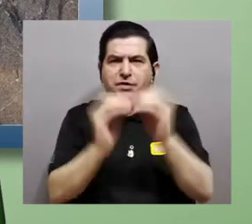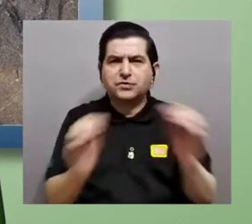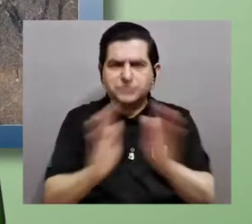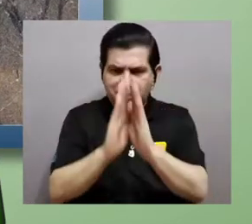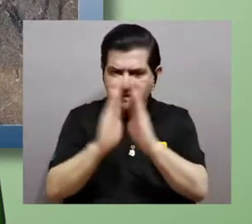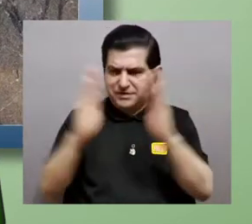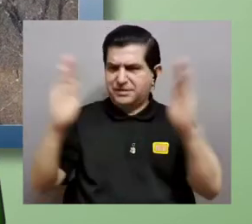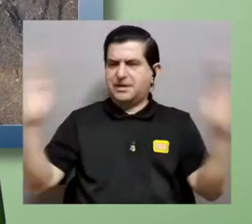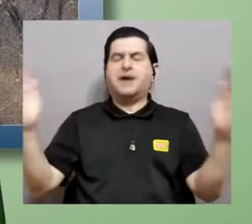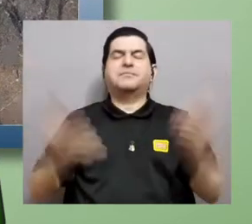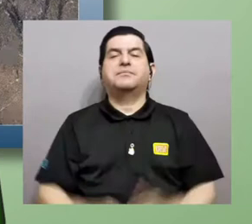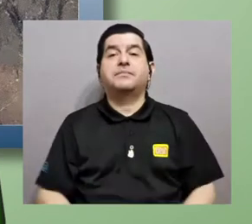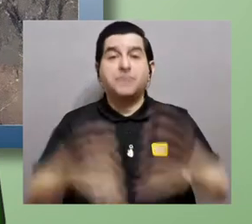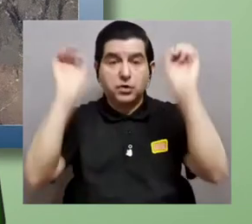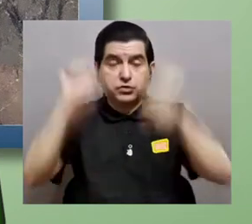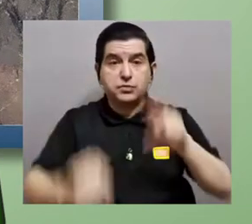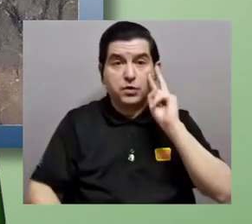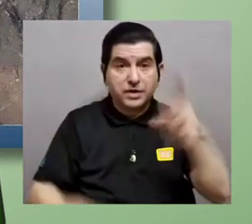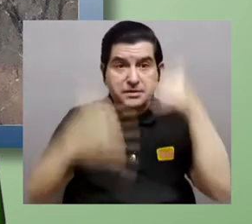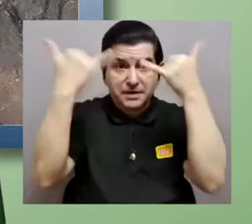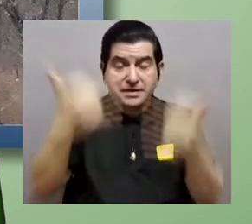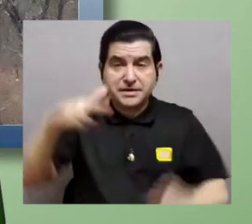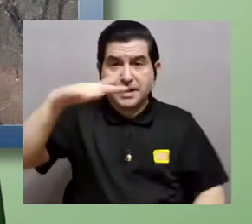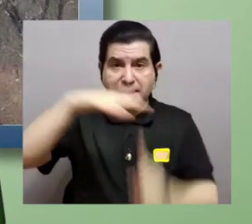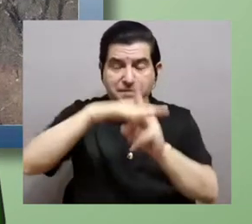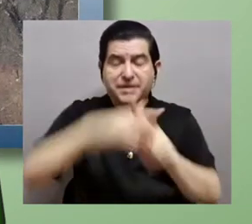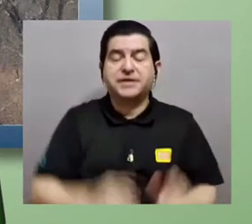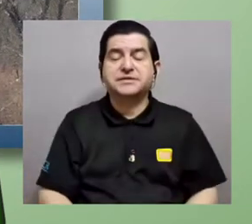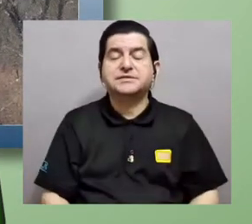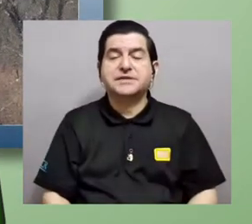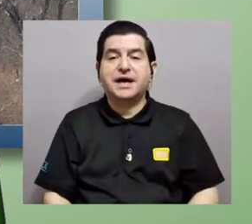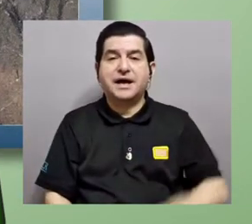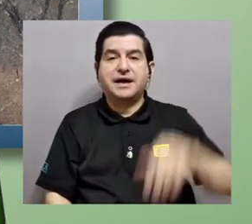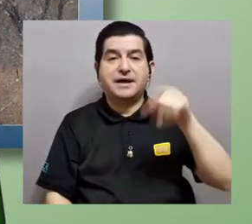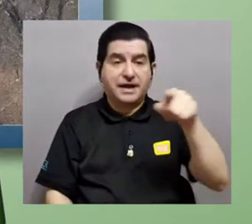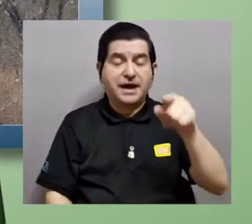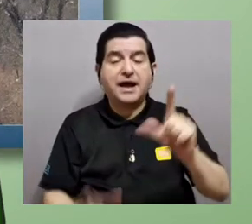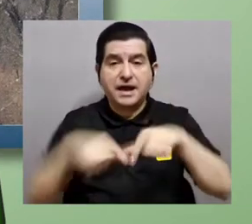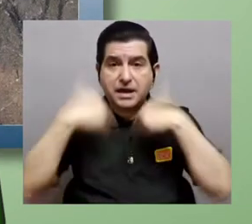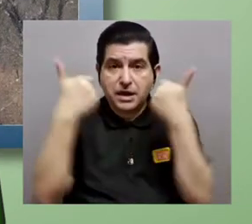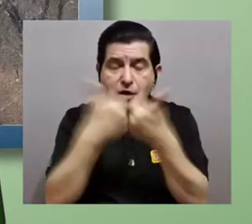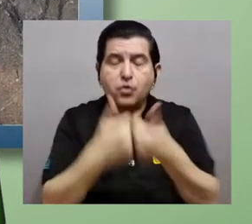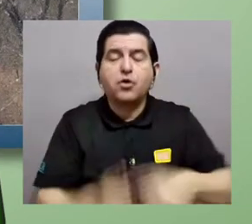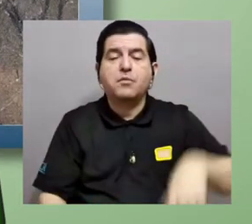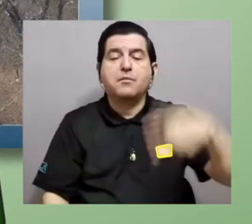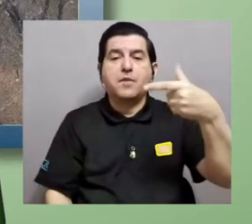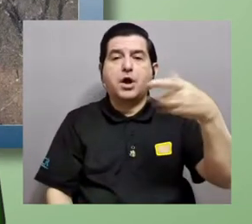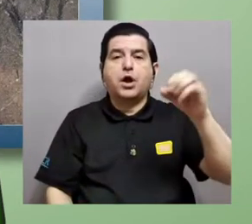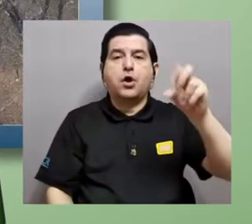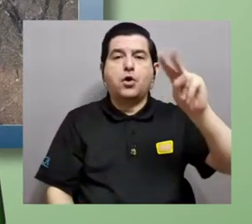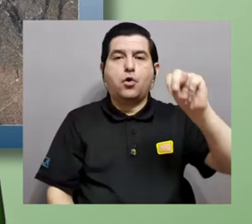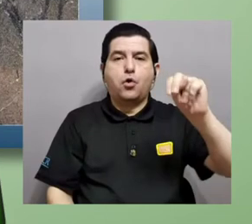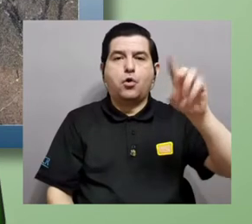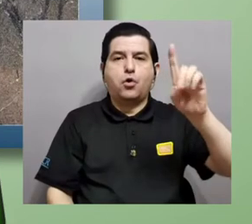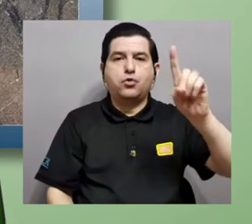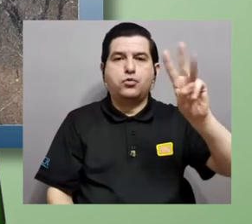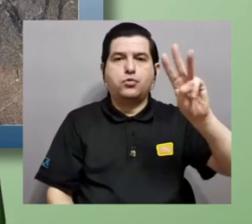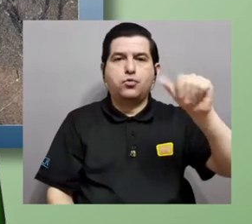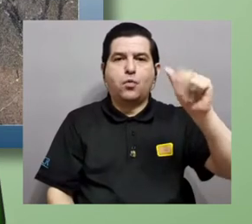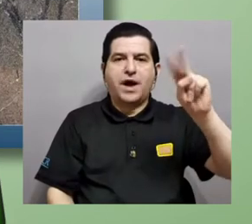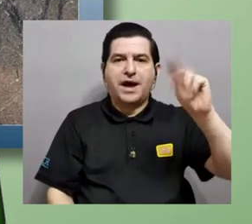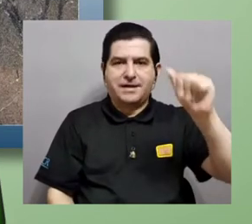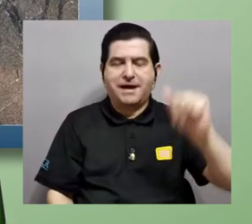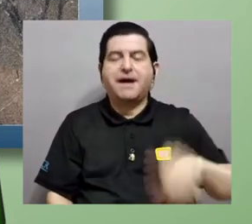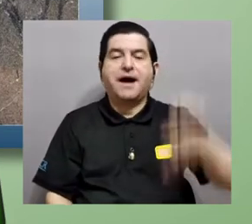anchos, ya más amplios. Aquí se puede observar ya la aparición del paleotetis y todo ese bloque de gonduana que se va ubicando en el